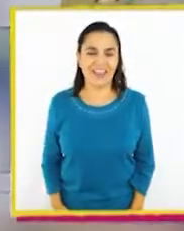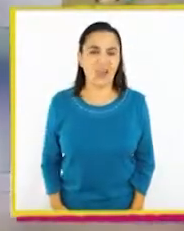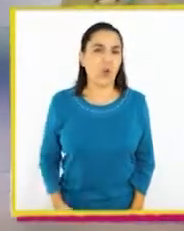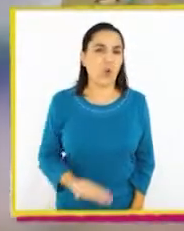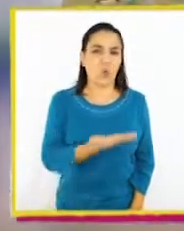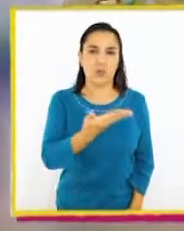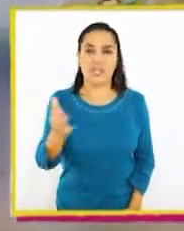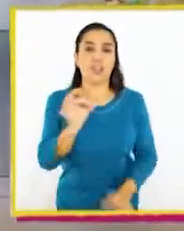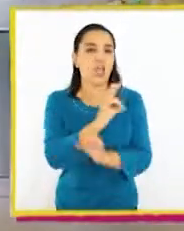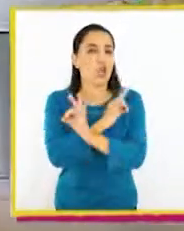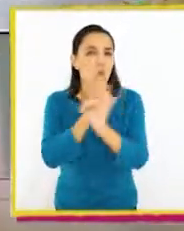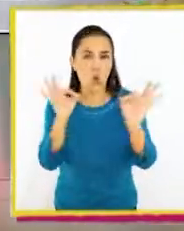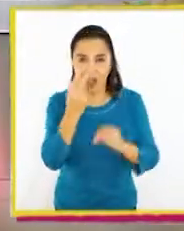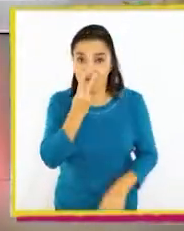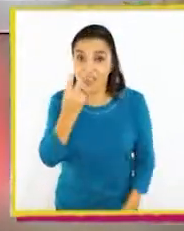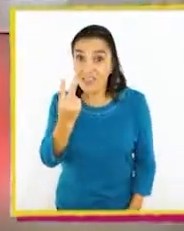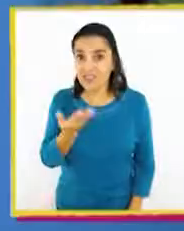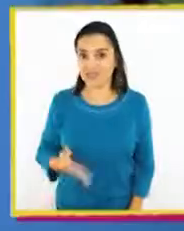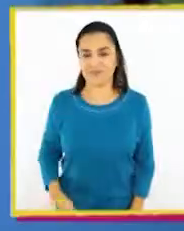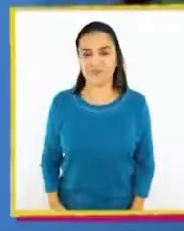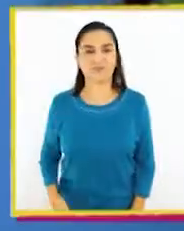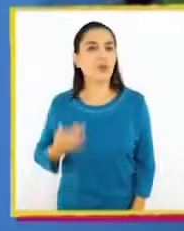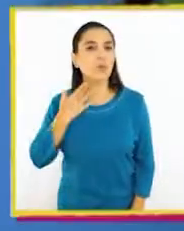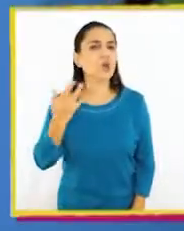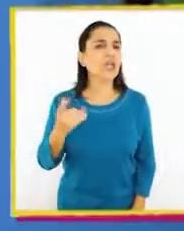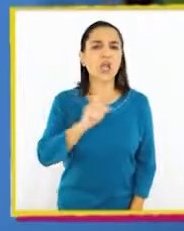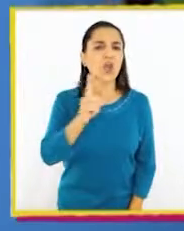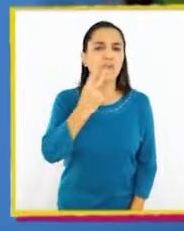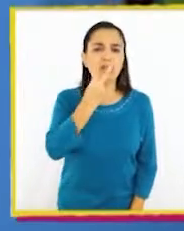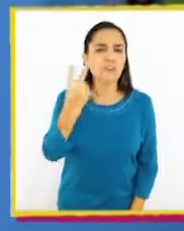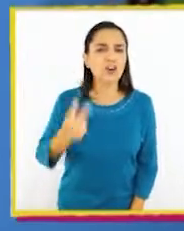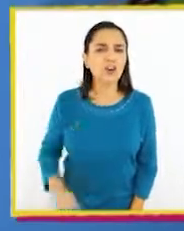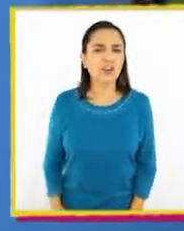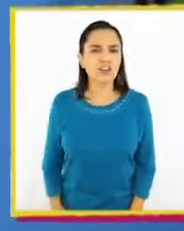Muchos de ustedes nunca habían visto uno. ¿Y por qué no?